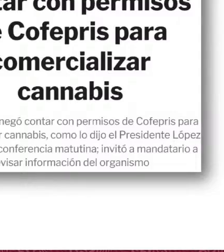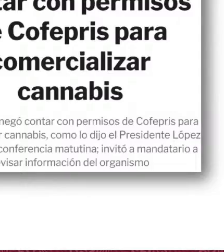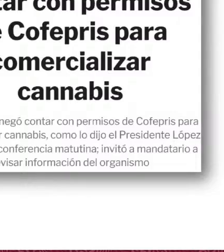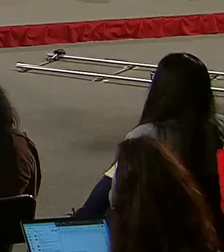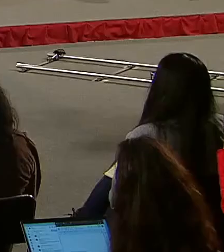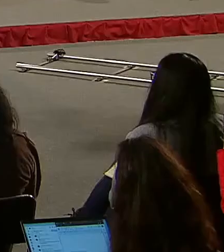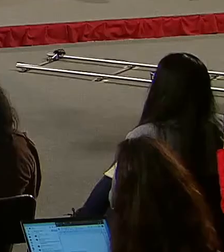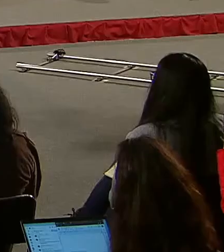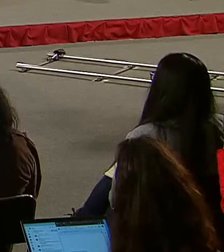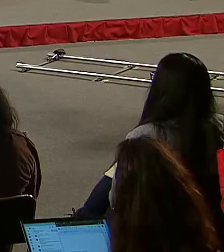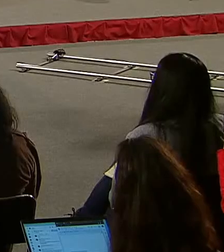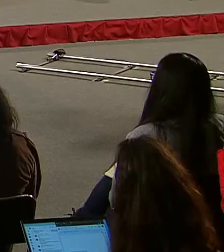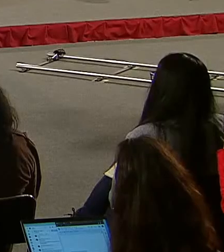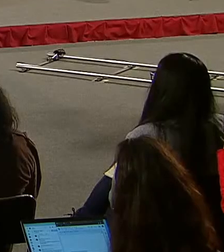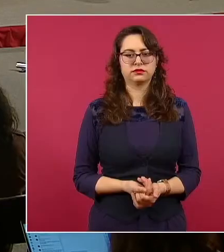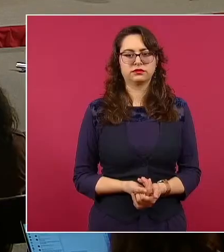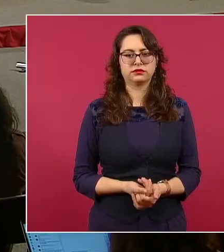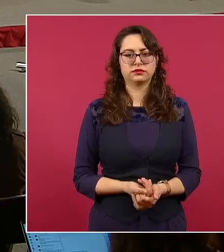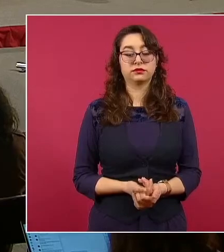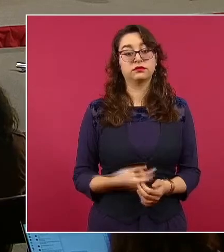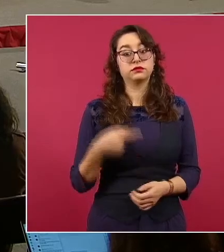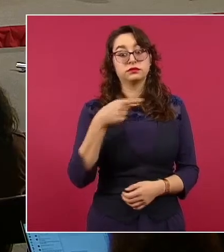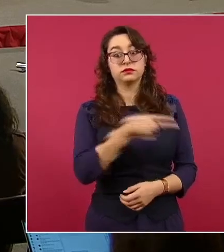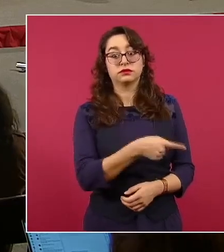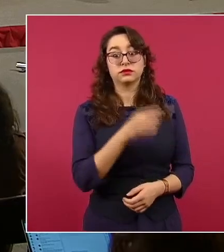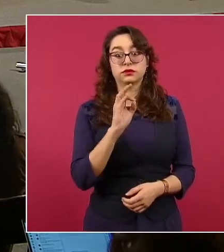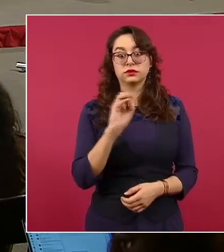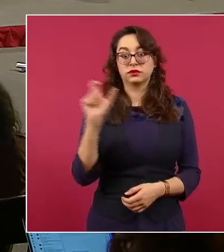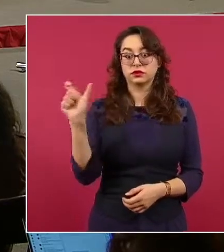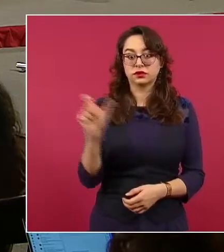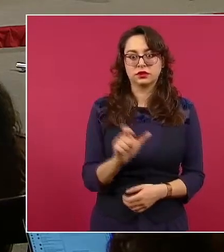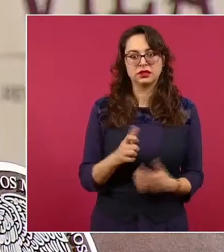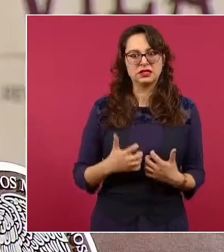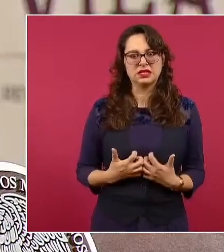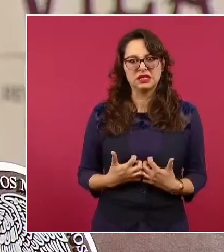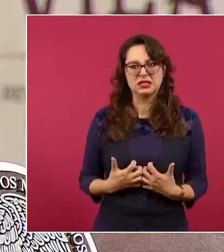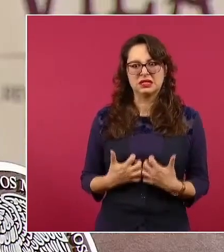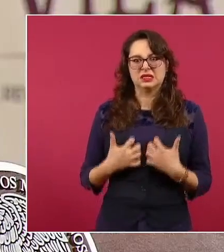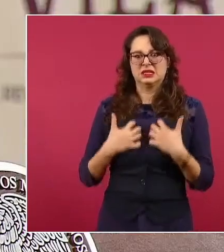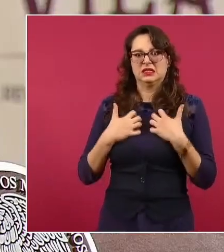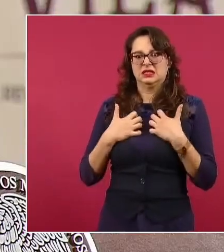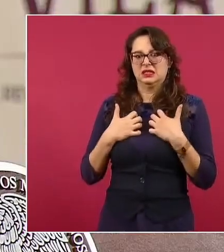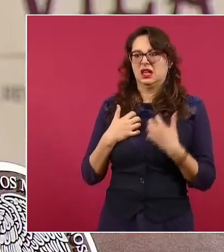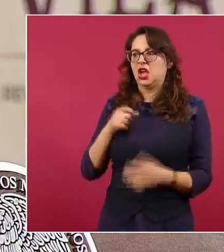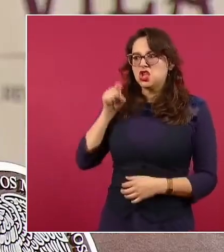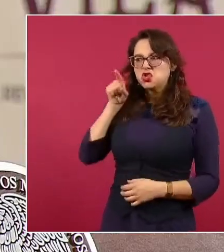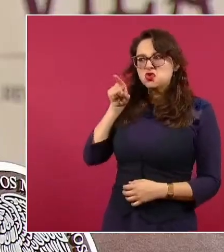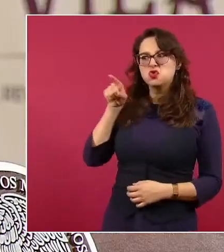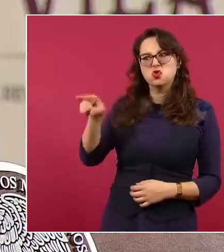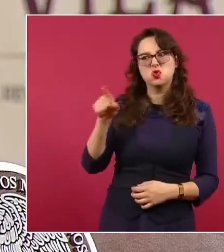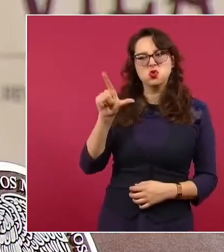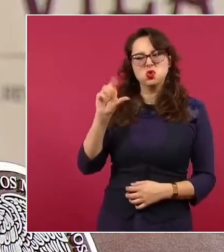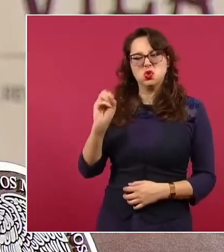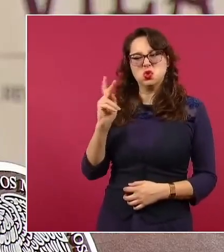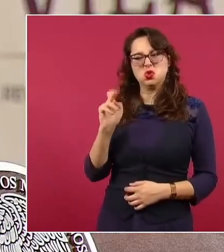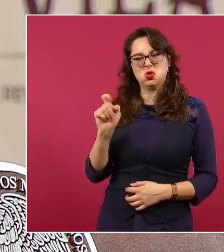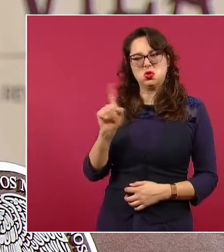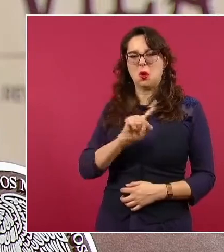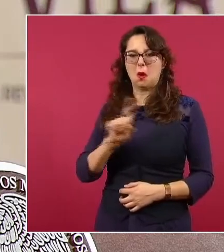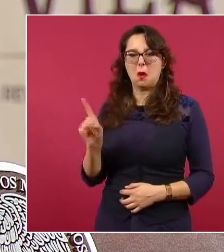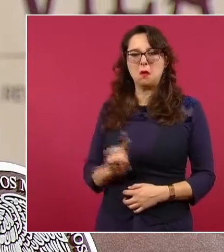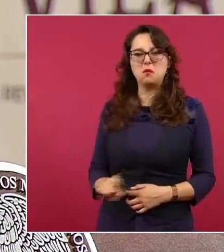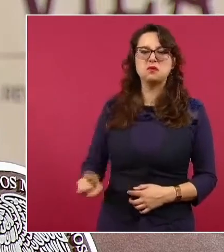más, no tengo ninguna licencia de cannabis, eres un pinocho, nariz larga y mentiroso,